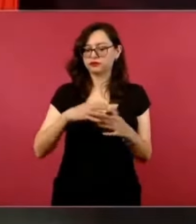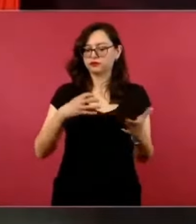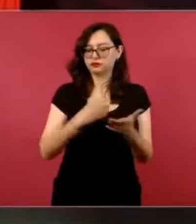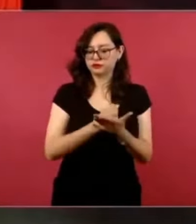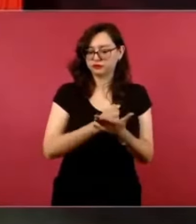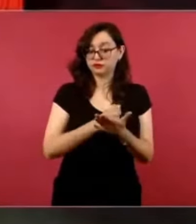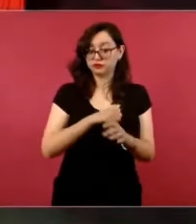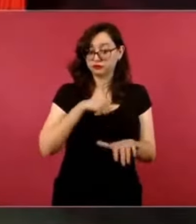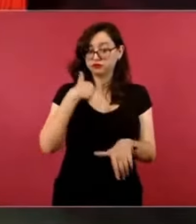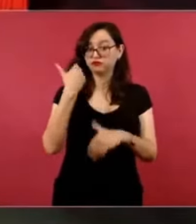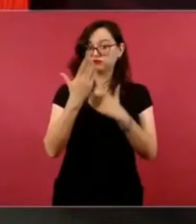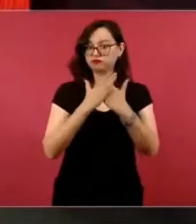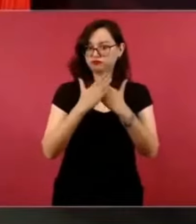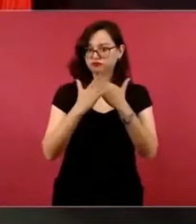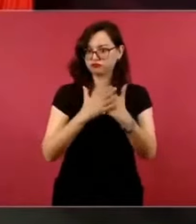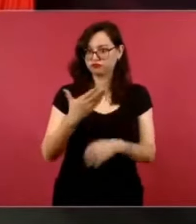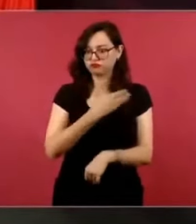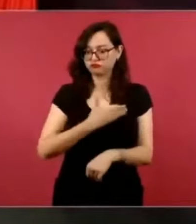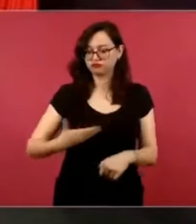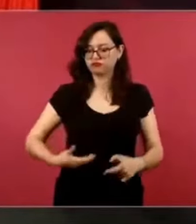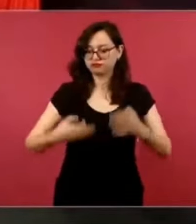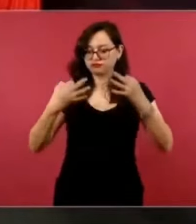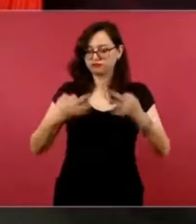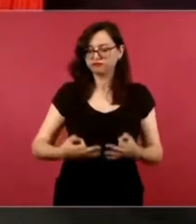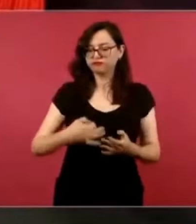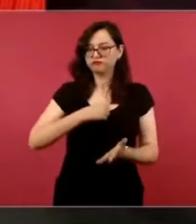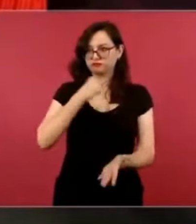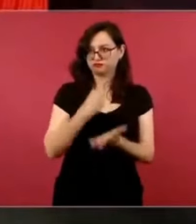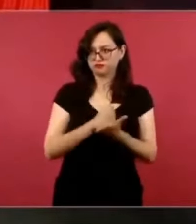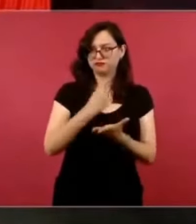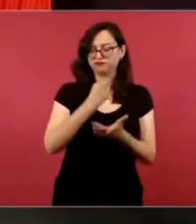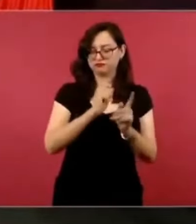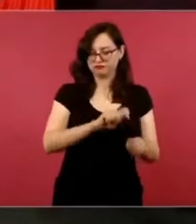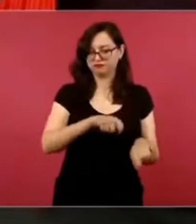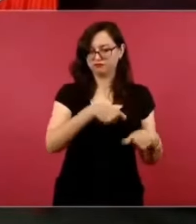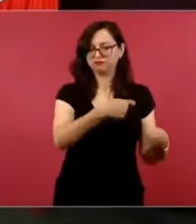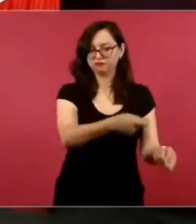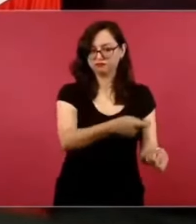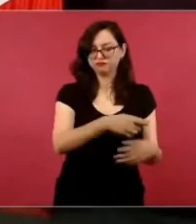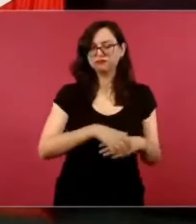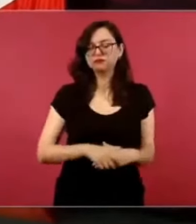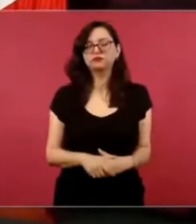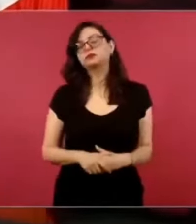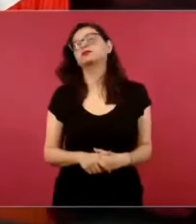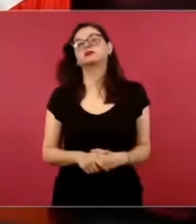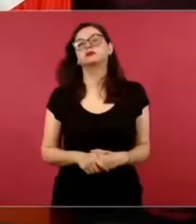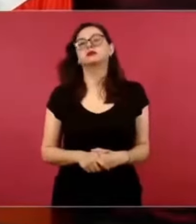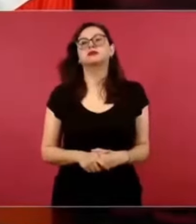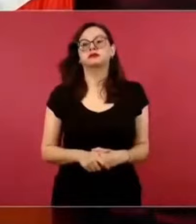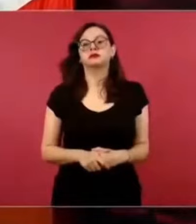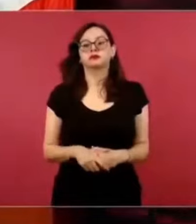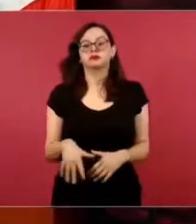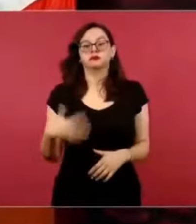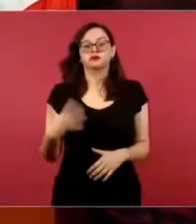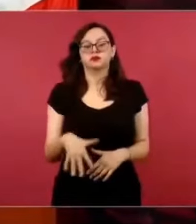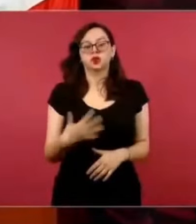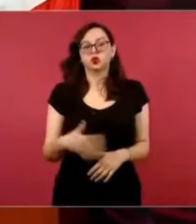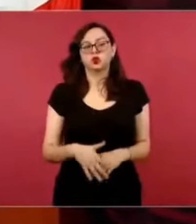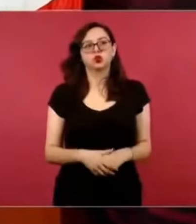constitucional, fue realmente una bendición